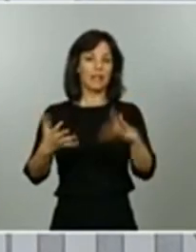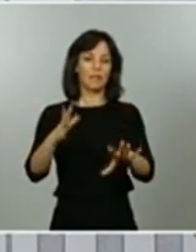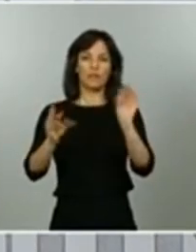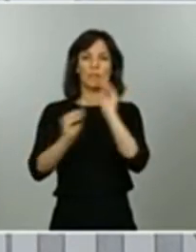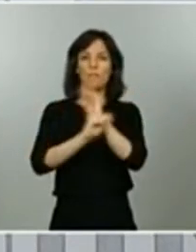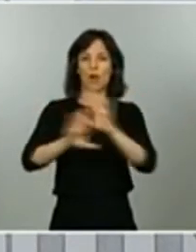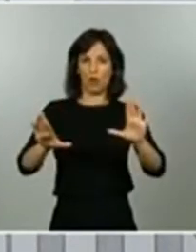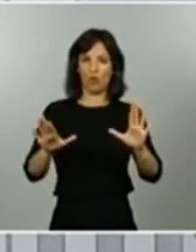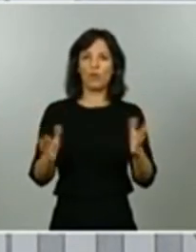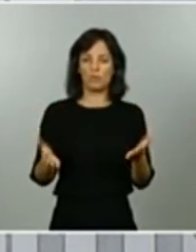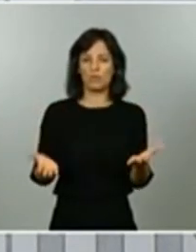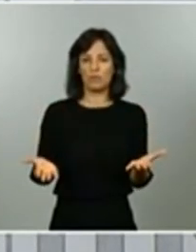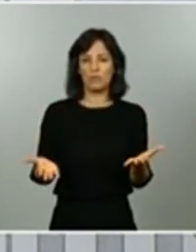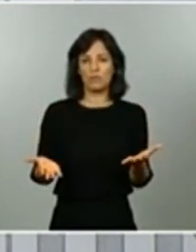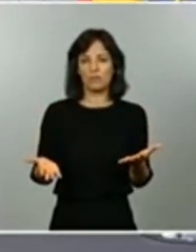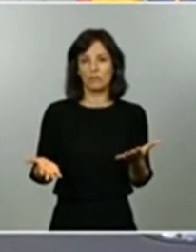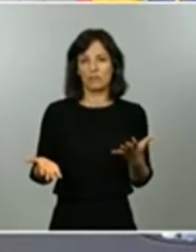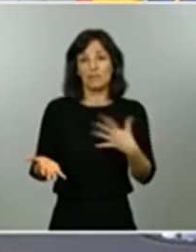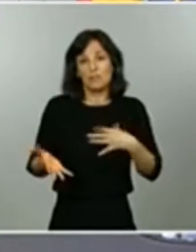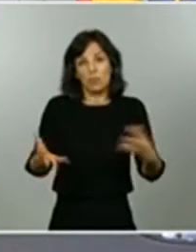si es posible de forma conjunta